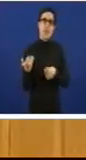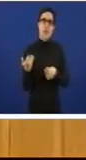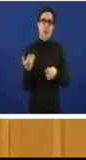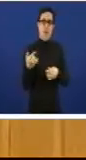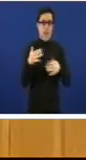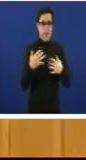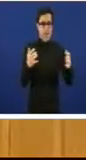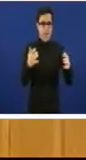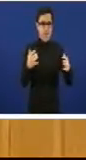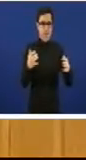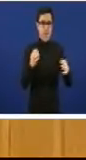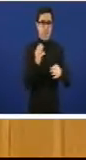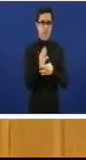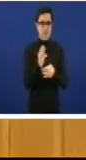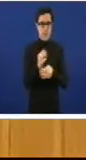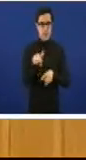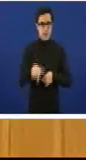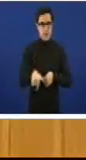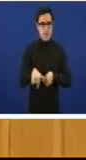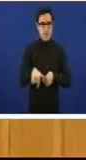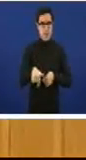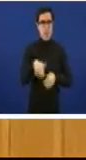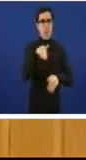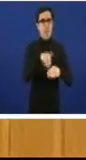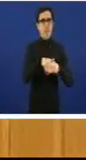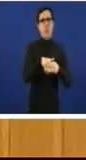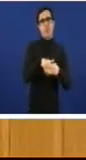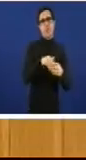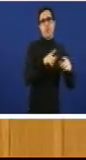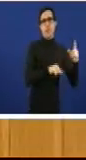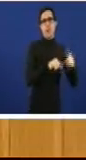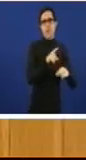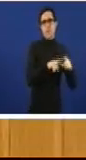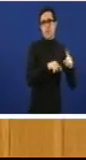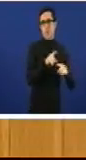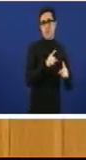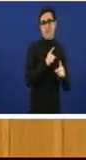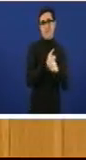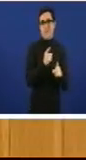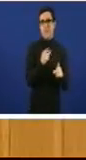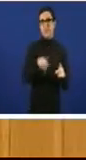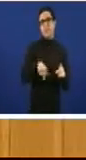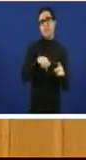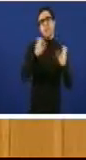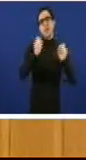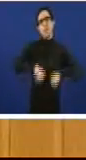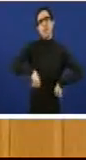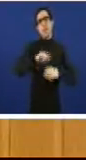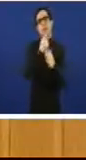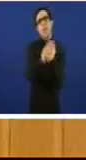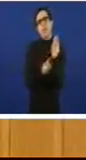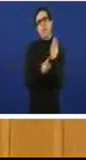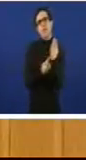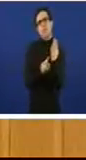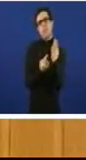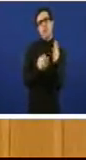votos en contra do Bloque Nacionalista Galego, o orzamento para 2012, en donde contemplábamos unha reducción